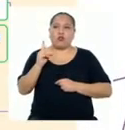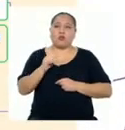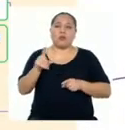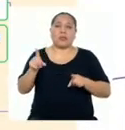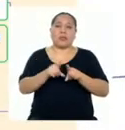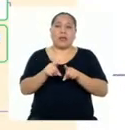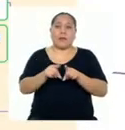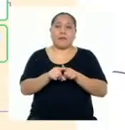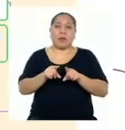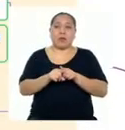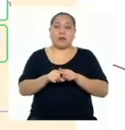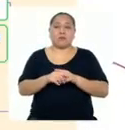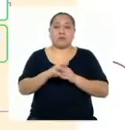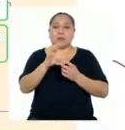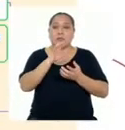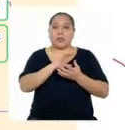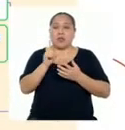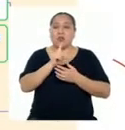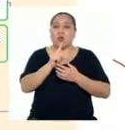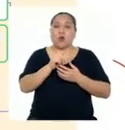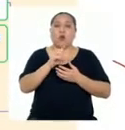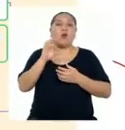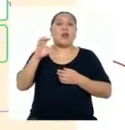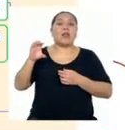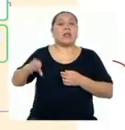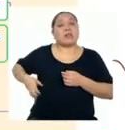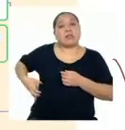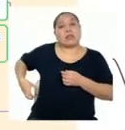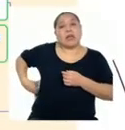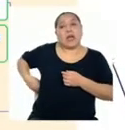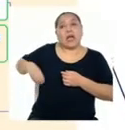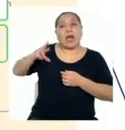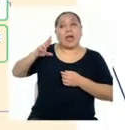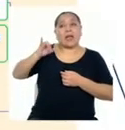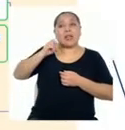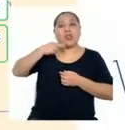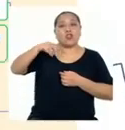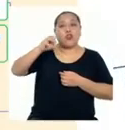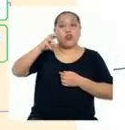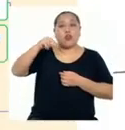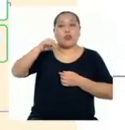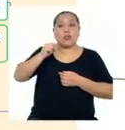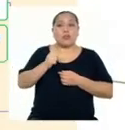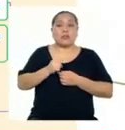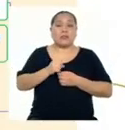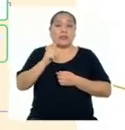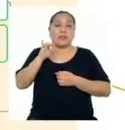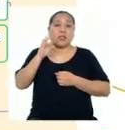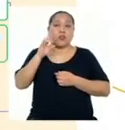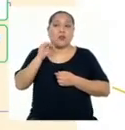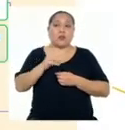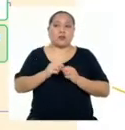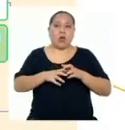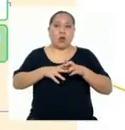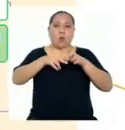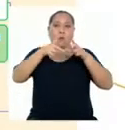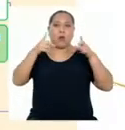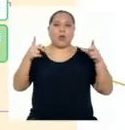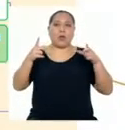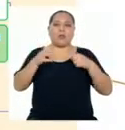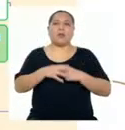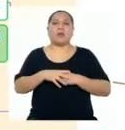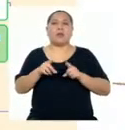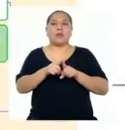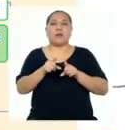aumento de la eliminación de yodo por los riñones, la tiroides aumenta de tamaño y como consecuencia, las hormonas